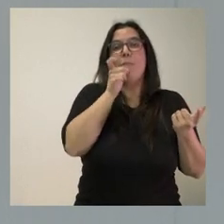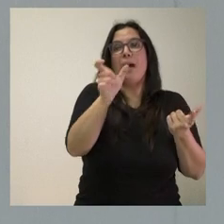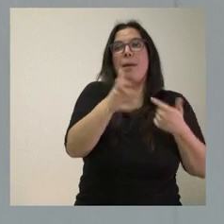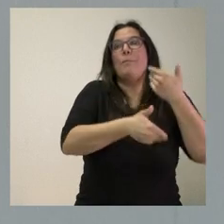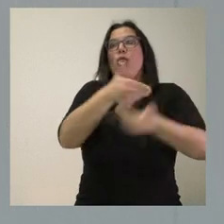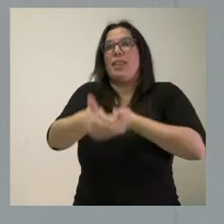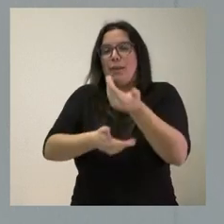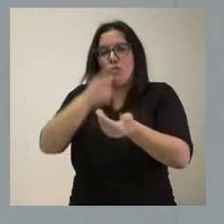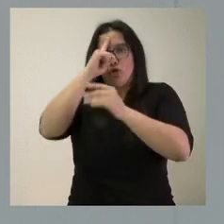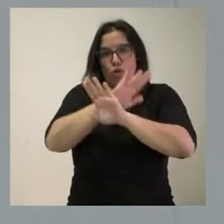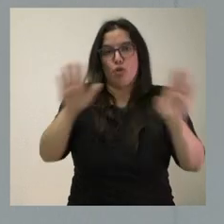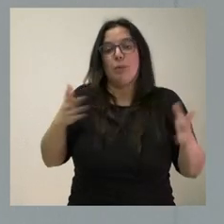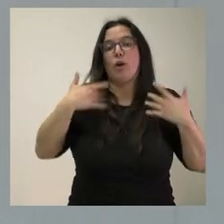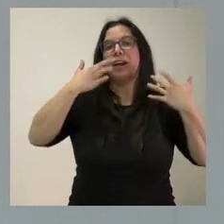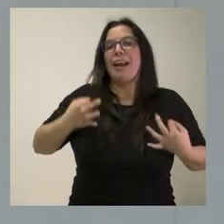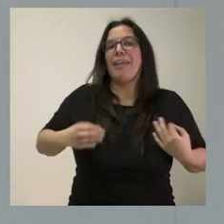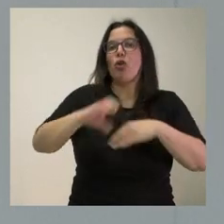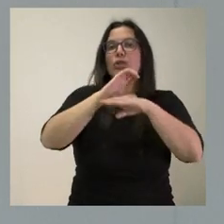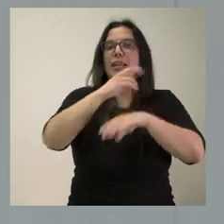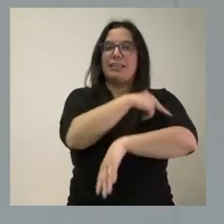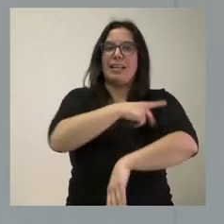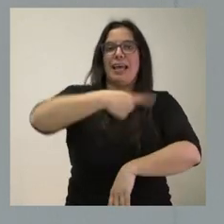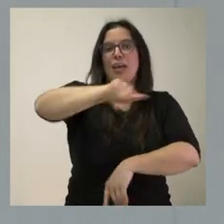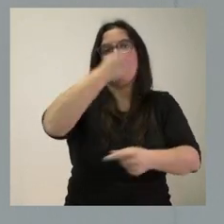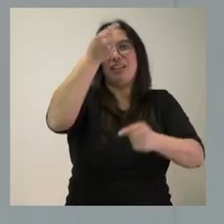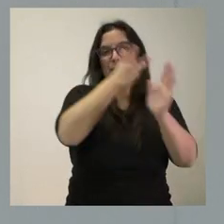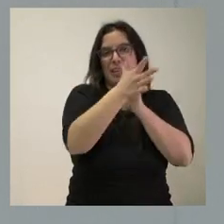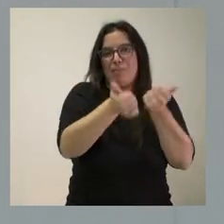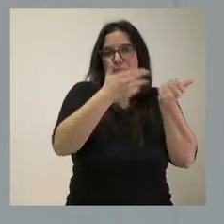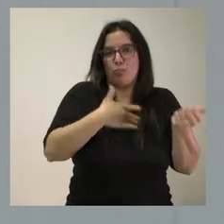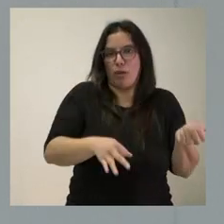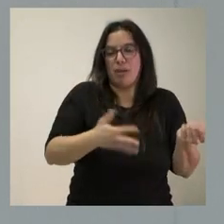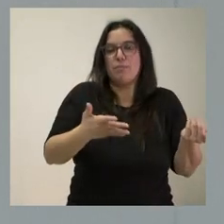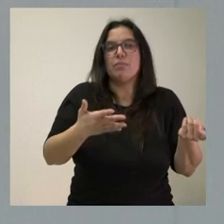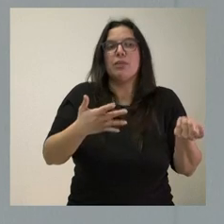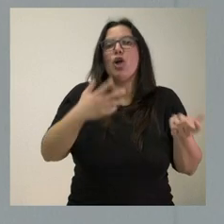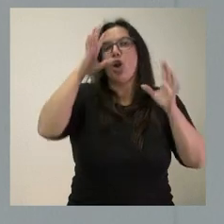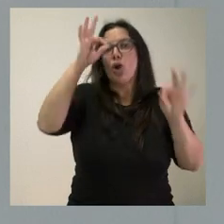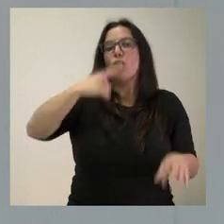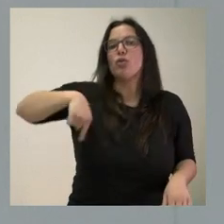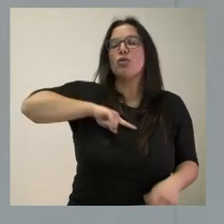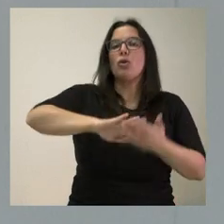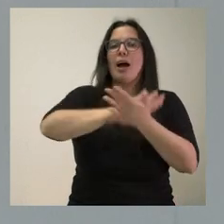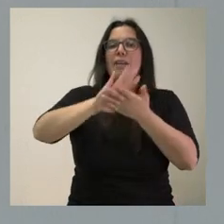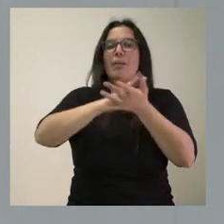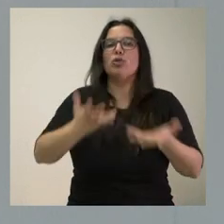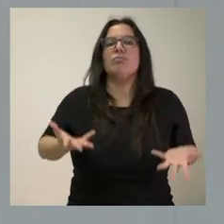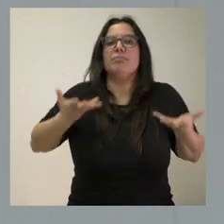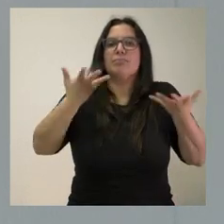Sanidad, pues lógicamente es la Consejería de Sanidad quien puede poner más detalle. Pero lógicamente nosotros lo que estamos hablando es de prestaciones